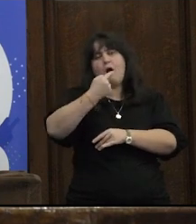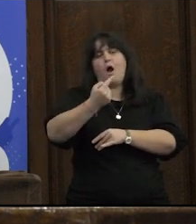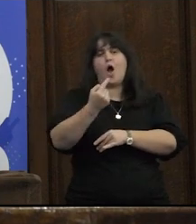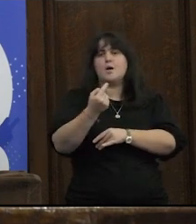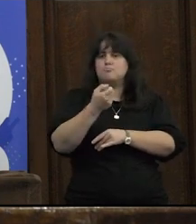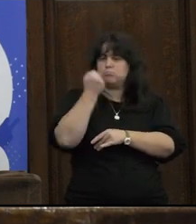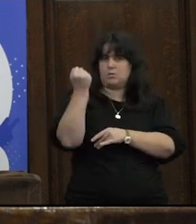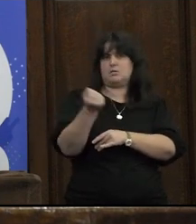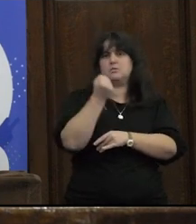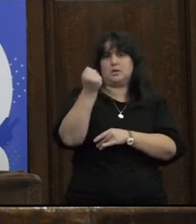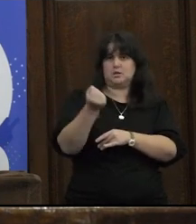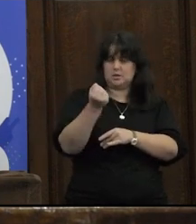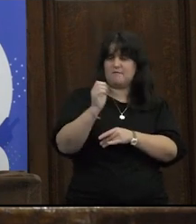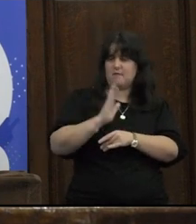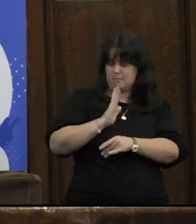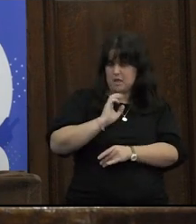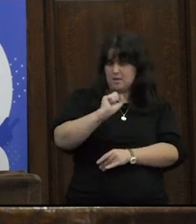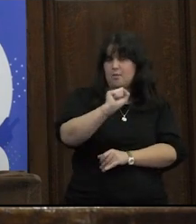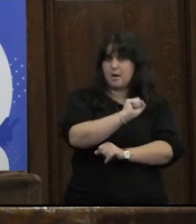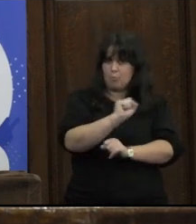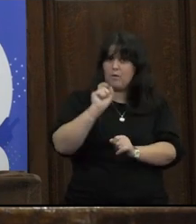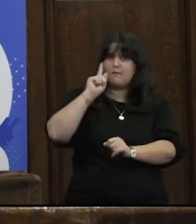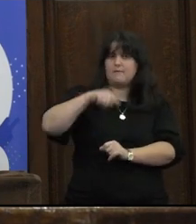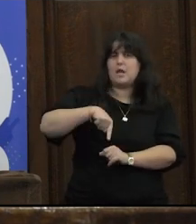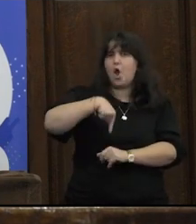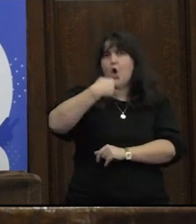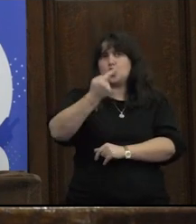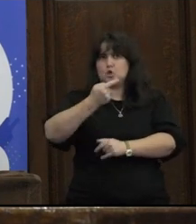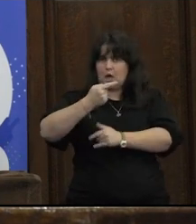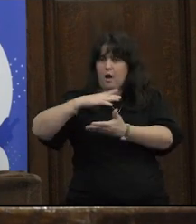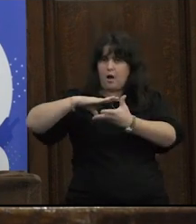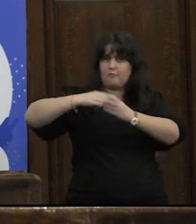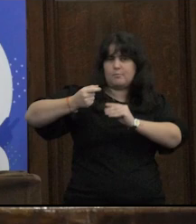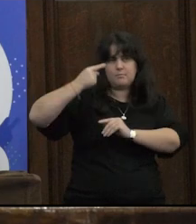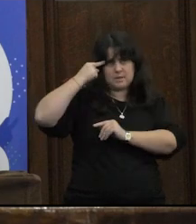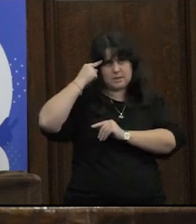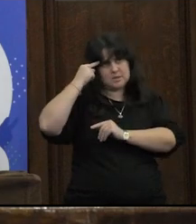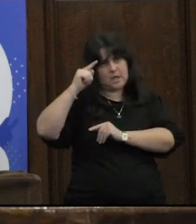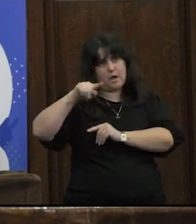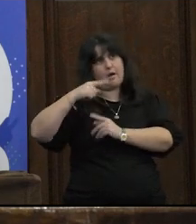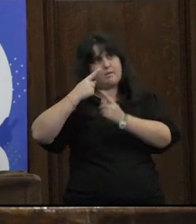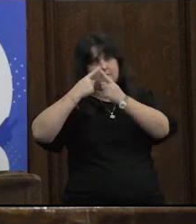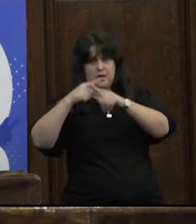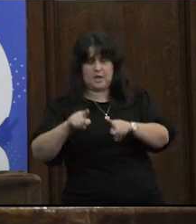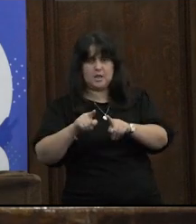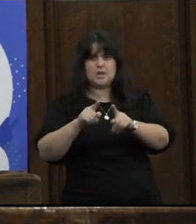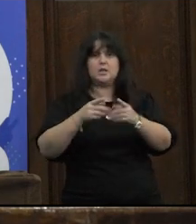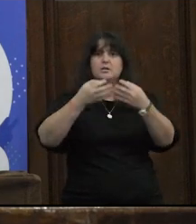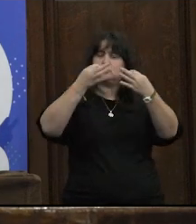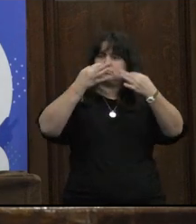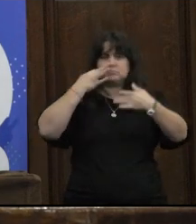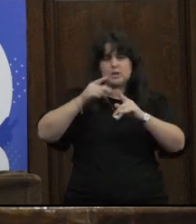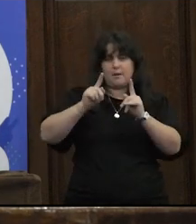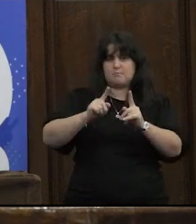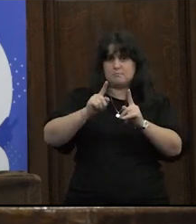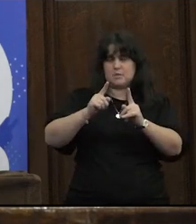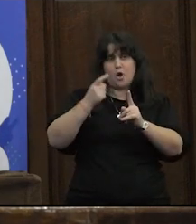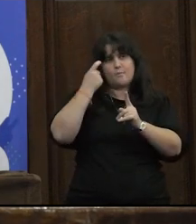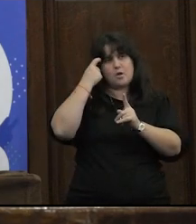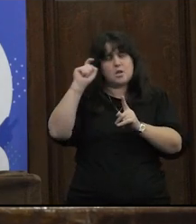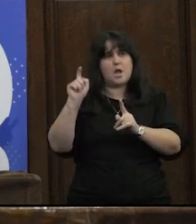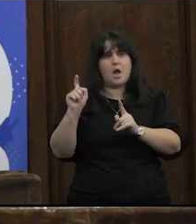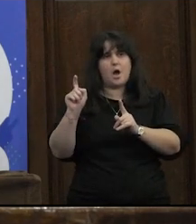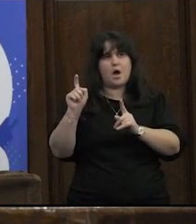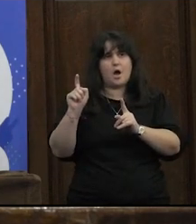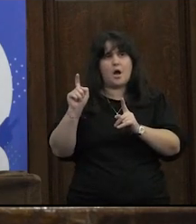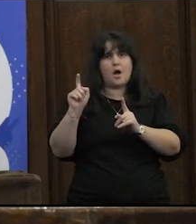importancia del feminismo para generar otras lógicas de pensamiento y me parece que también a las ideas